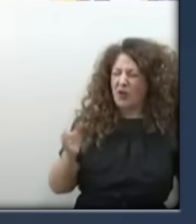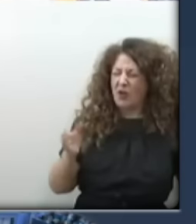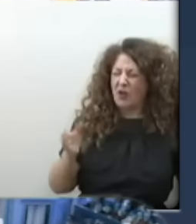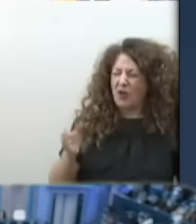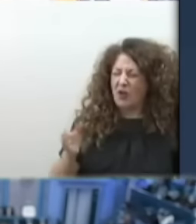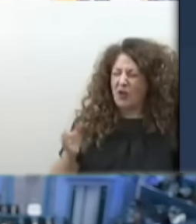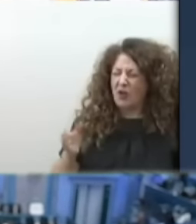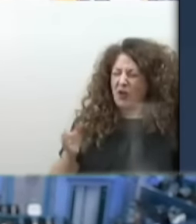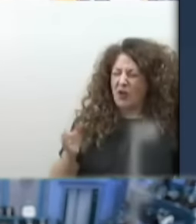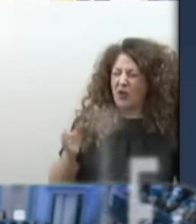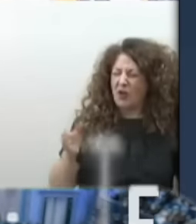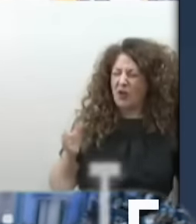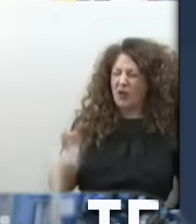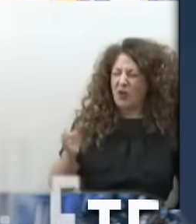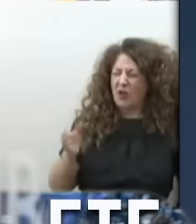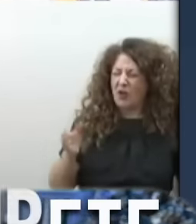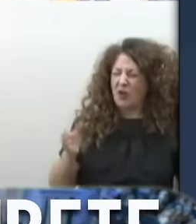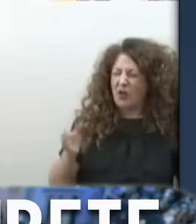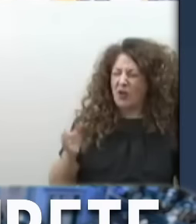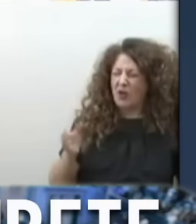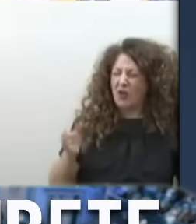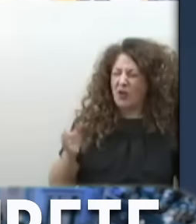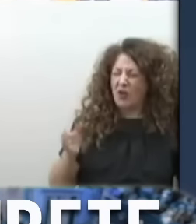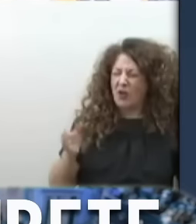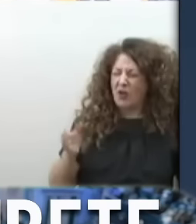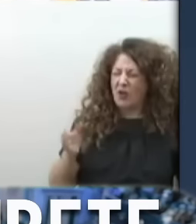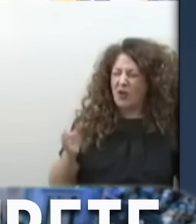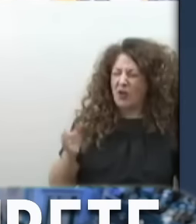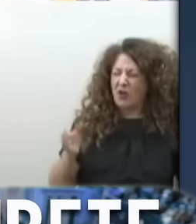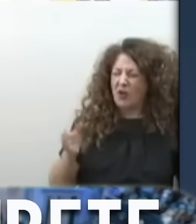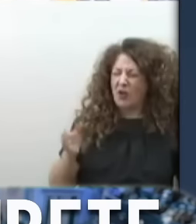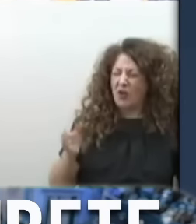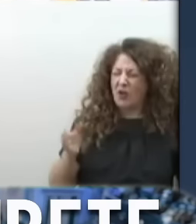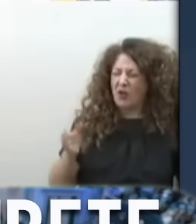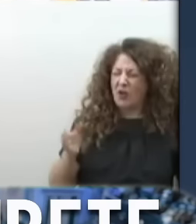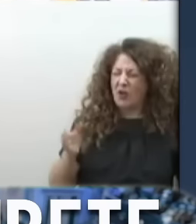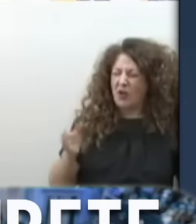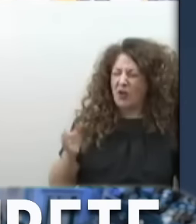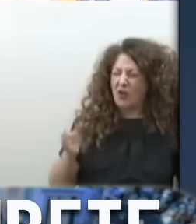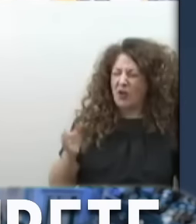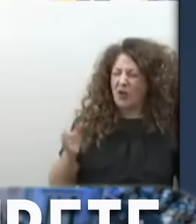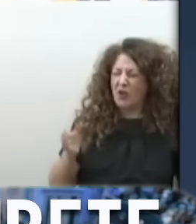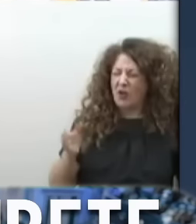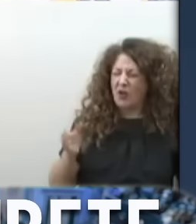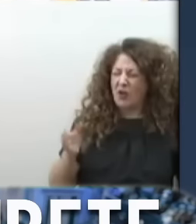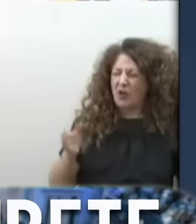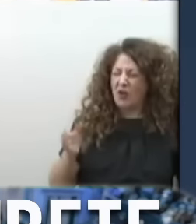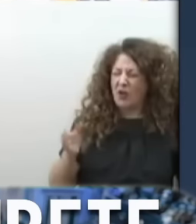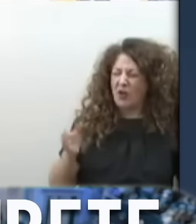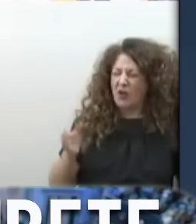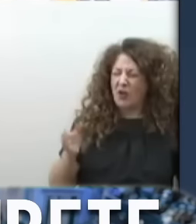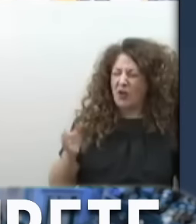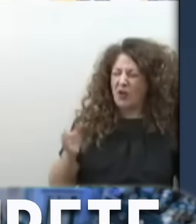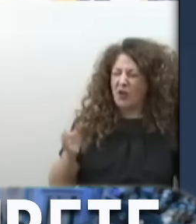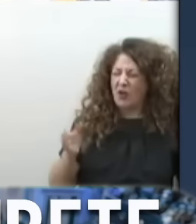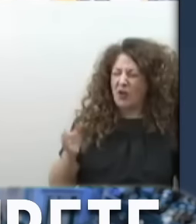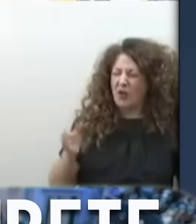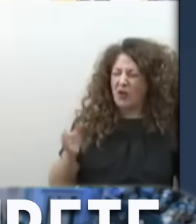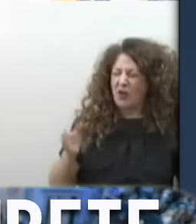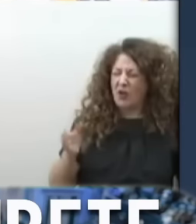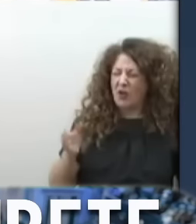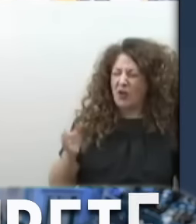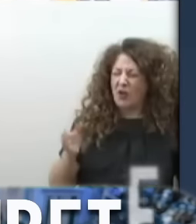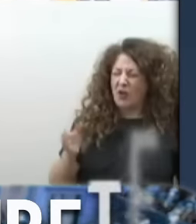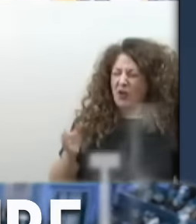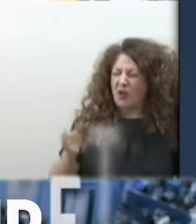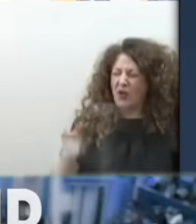facho esfera, es porque unos medios de comunicación destaparon unos escándalos, un posible tráfico de influencias de la